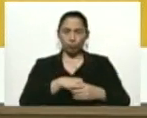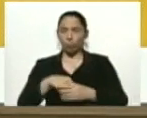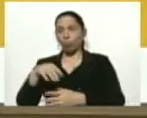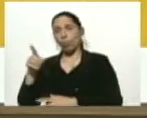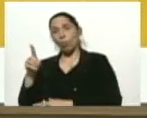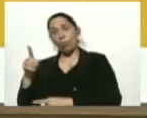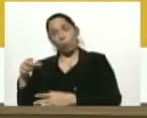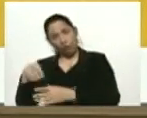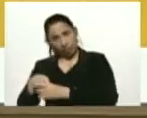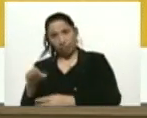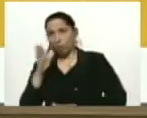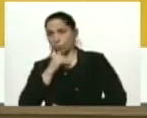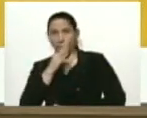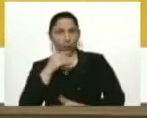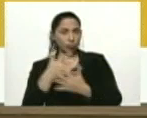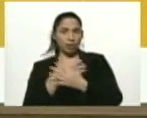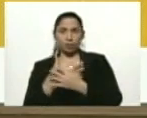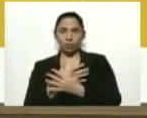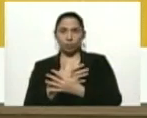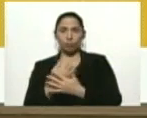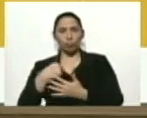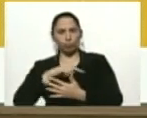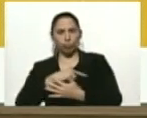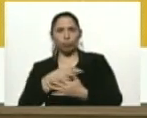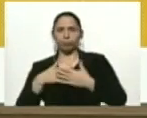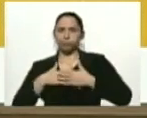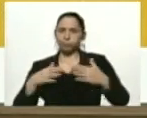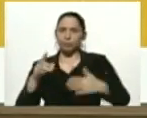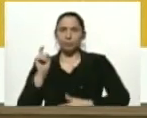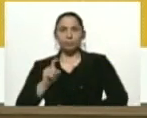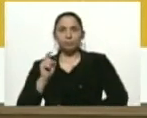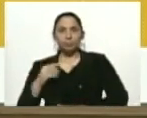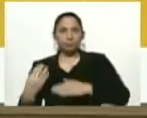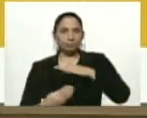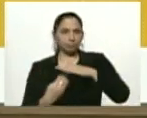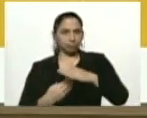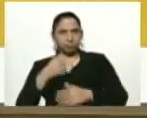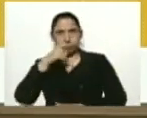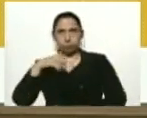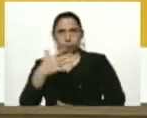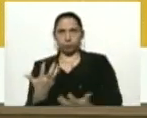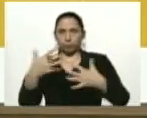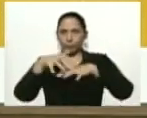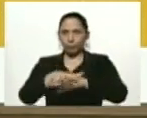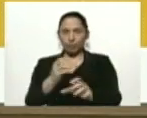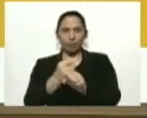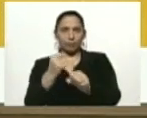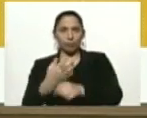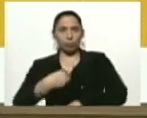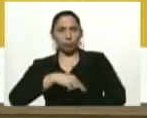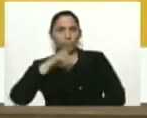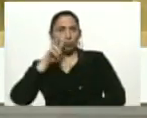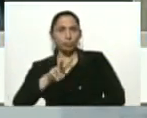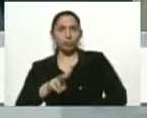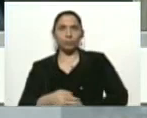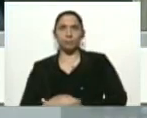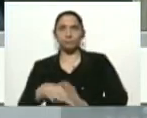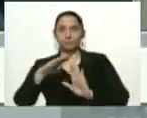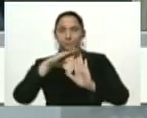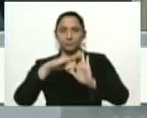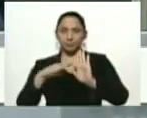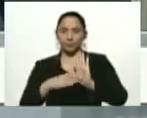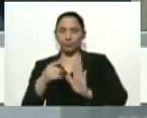contradicción, porque hemos garantizado las necesidades básicas de la población. Y aquí uno de los aspectos que